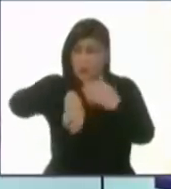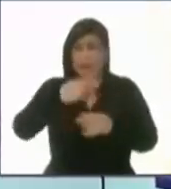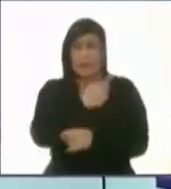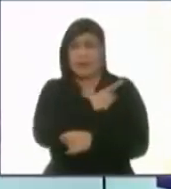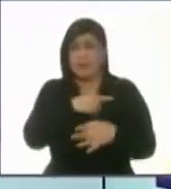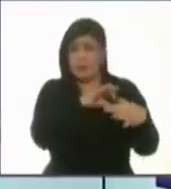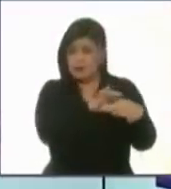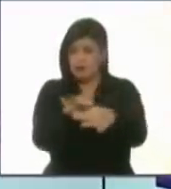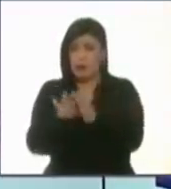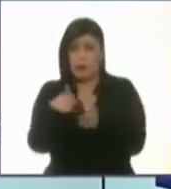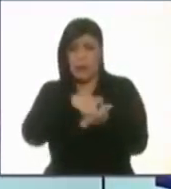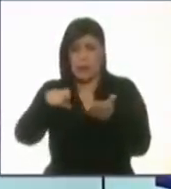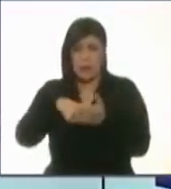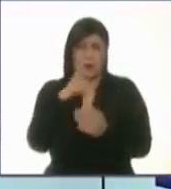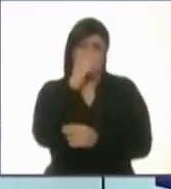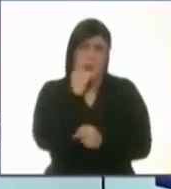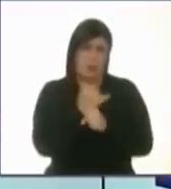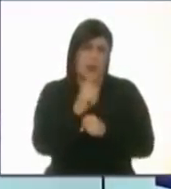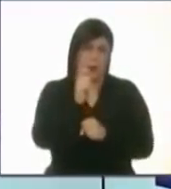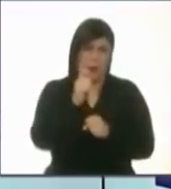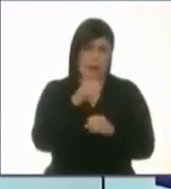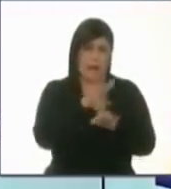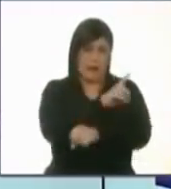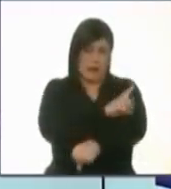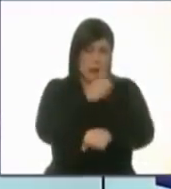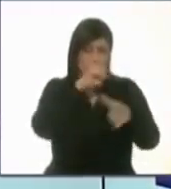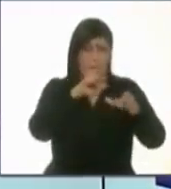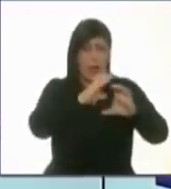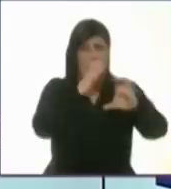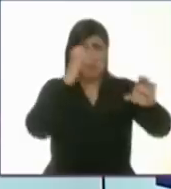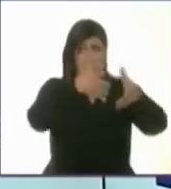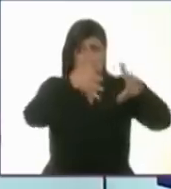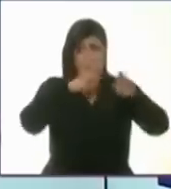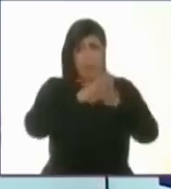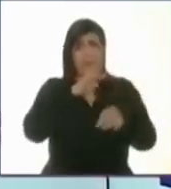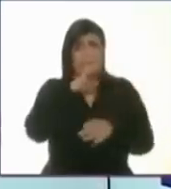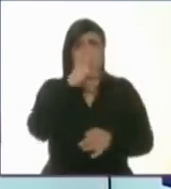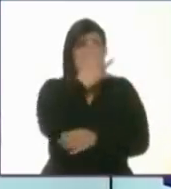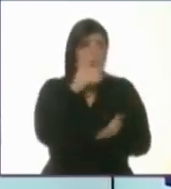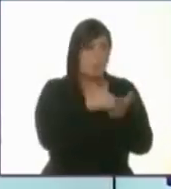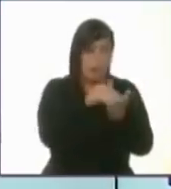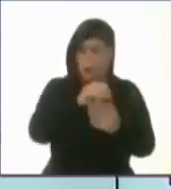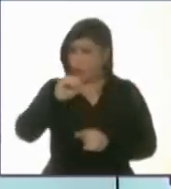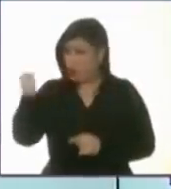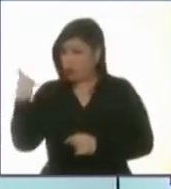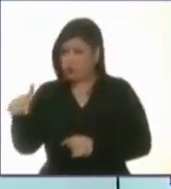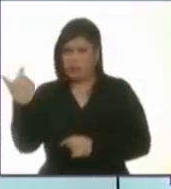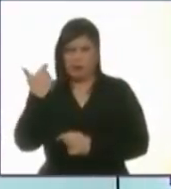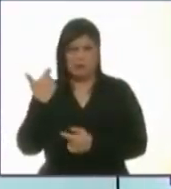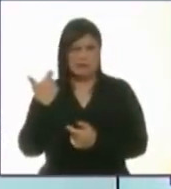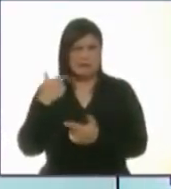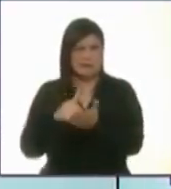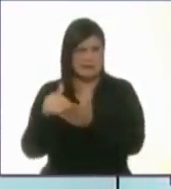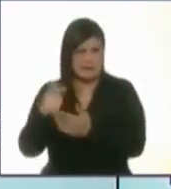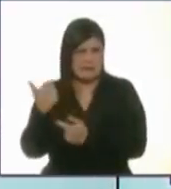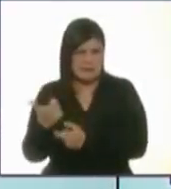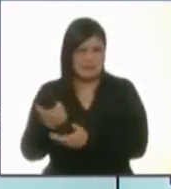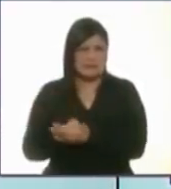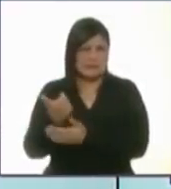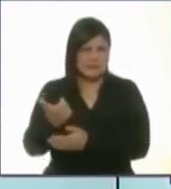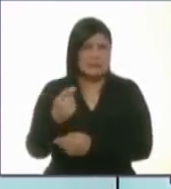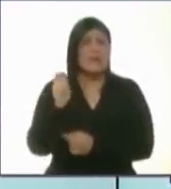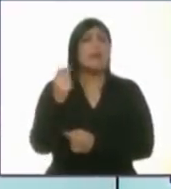es posible que a una delegación, un camión de basura le cueste cuatro millones y a otra doce, lo que tenemos que hacer es